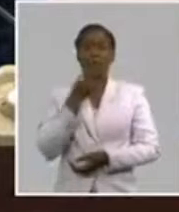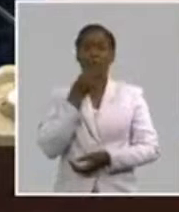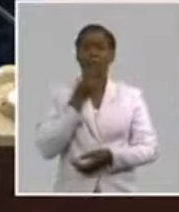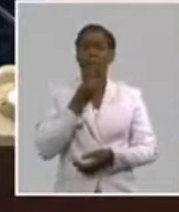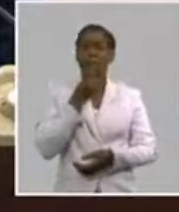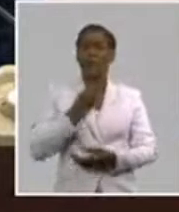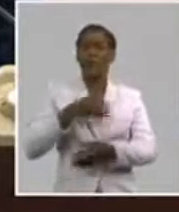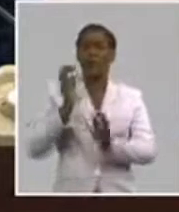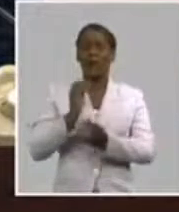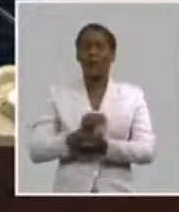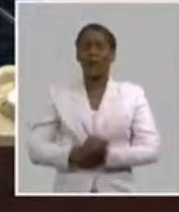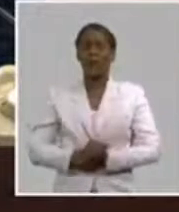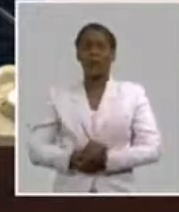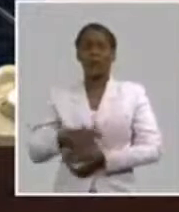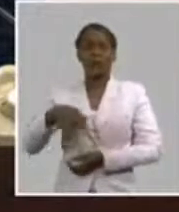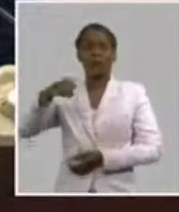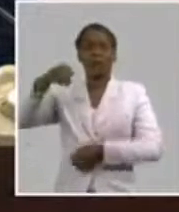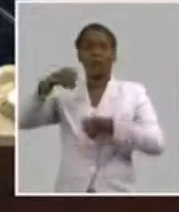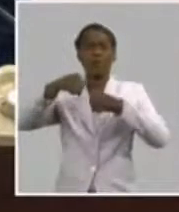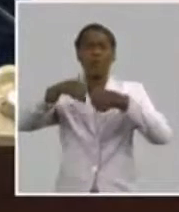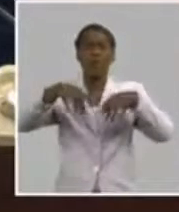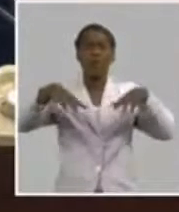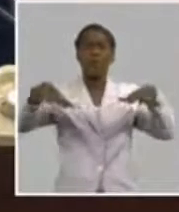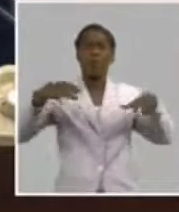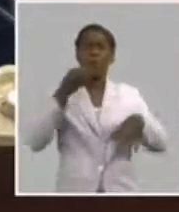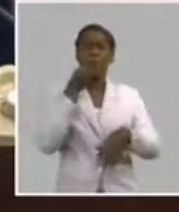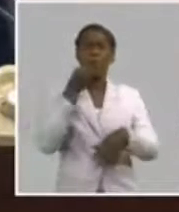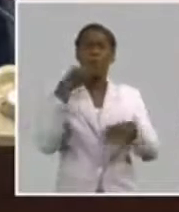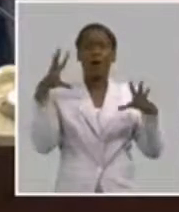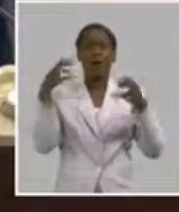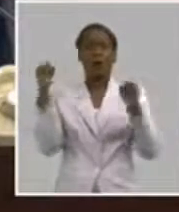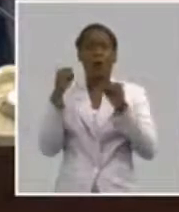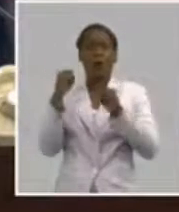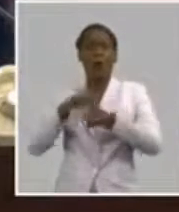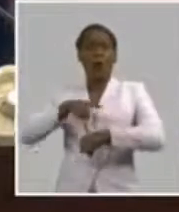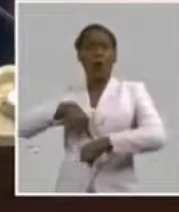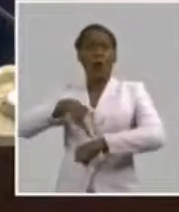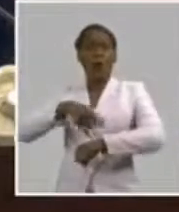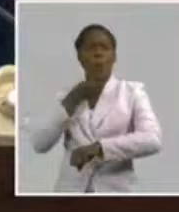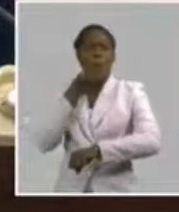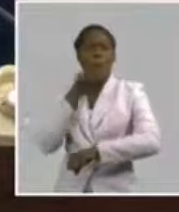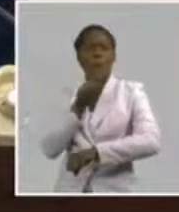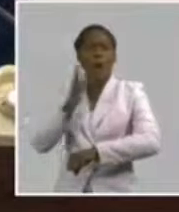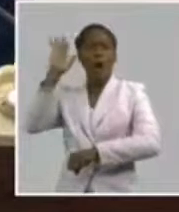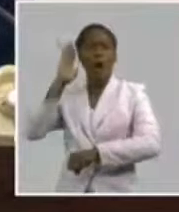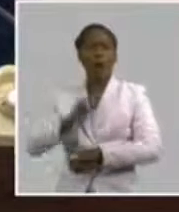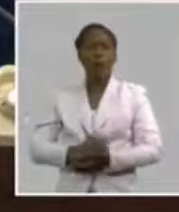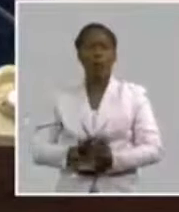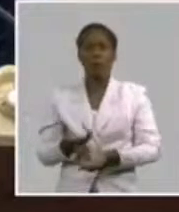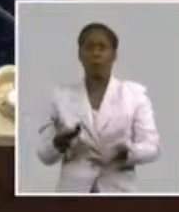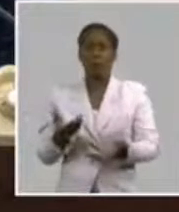buscando los problemas y las respuestas en la base. El que no tiene esa sensibilidad se escuda